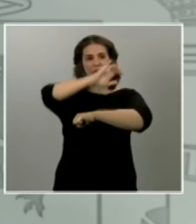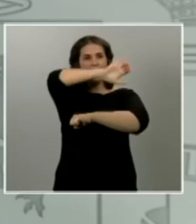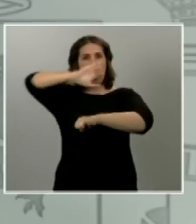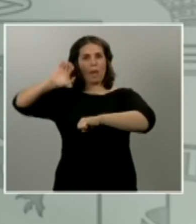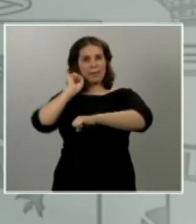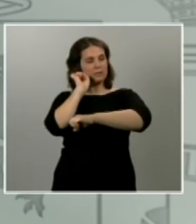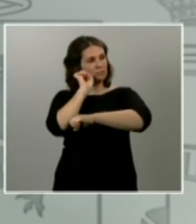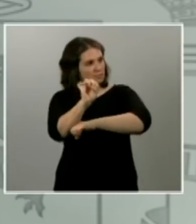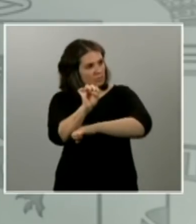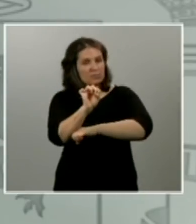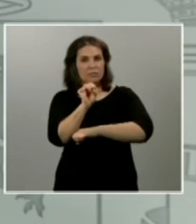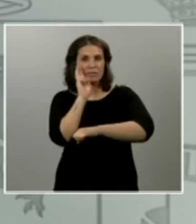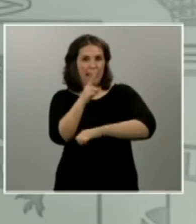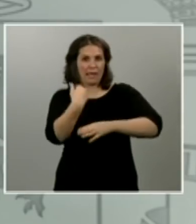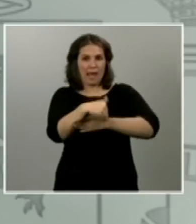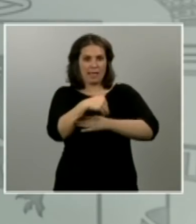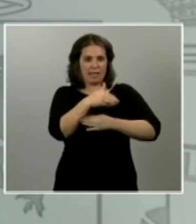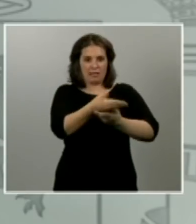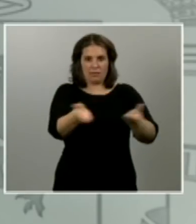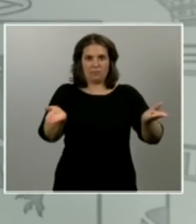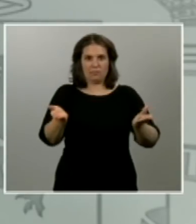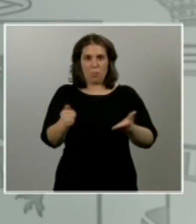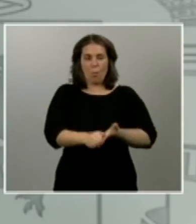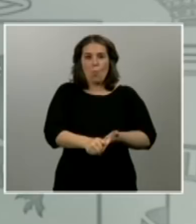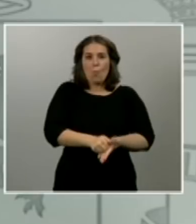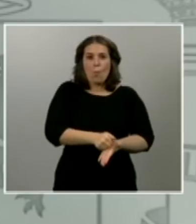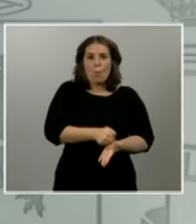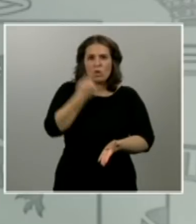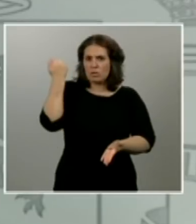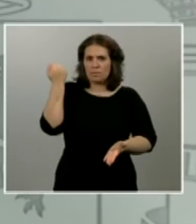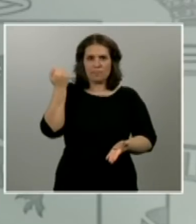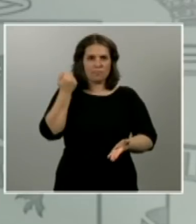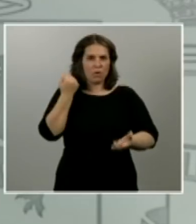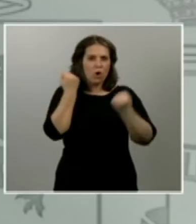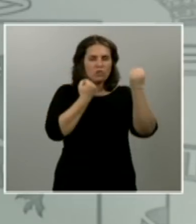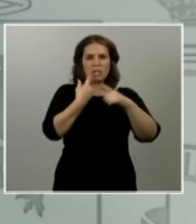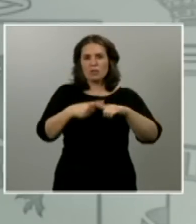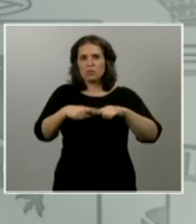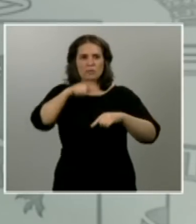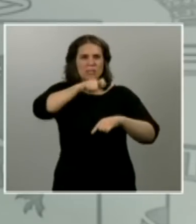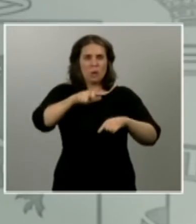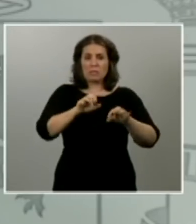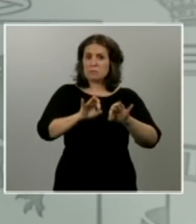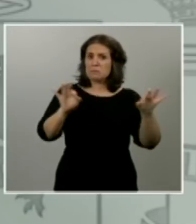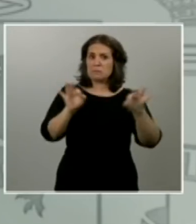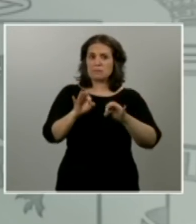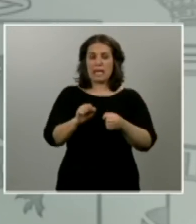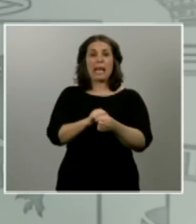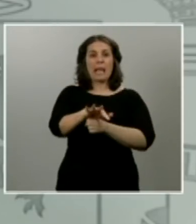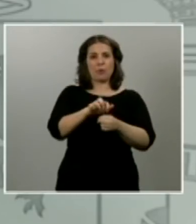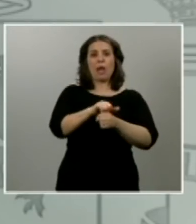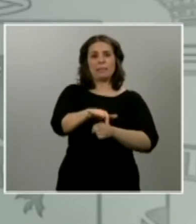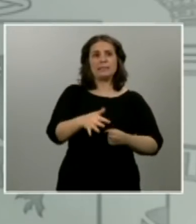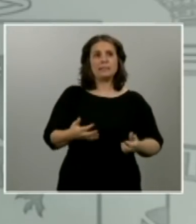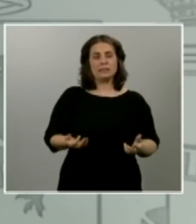de nuestra calle pues prácticamente no vemos ninguna actividad no vemos ninguna movilidad en los días laborables estamos hablando pues de que ha sido